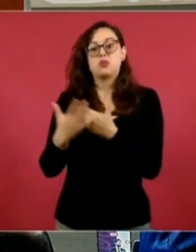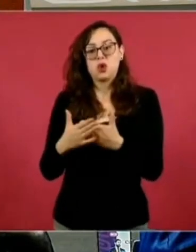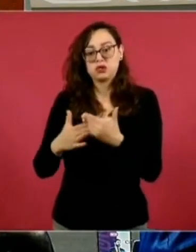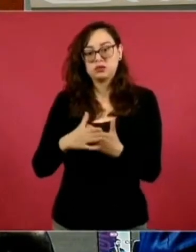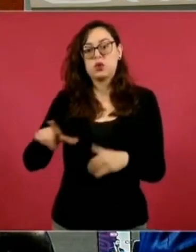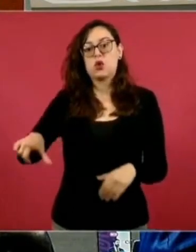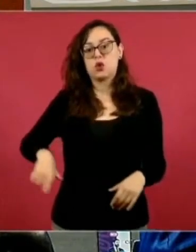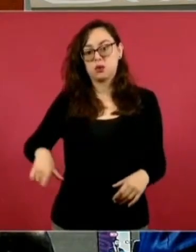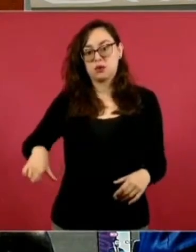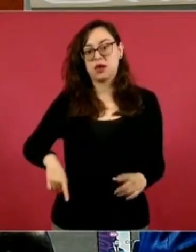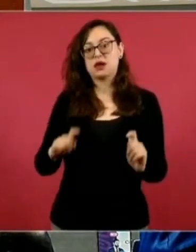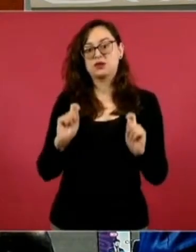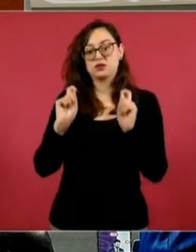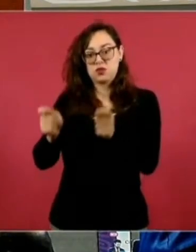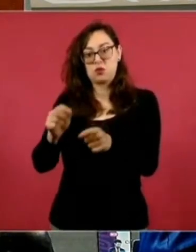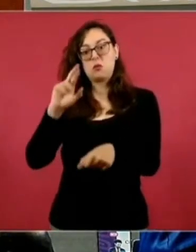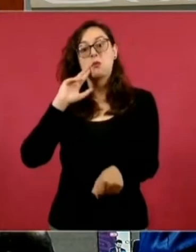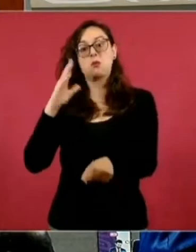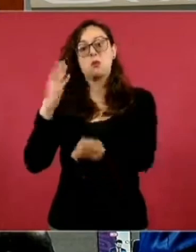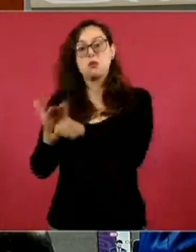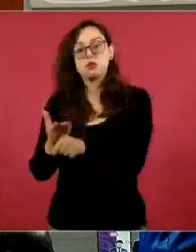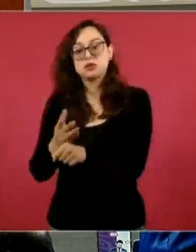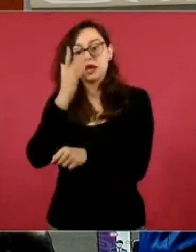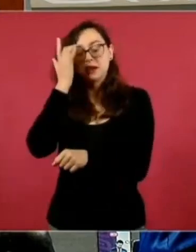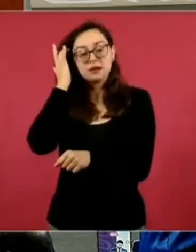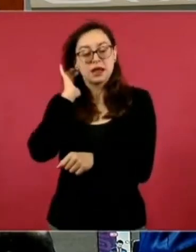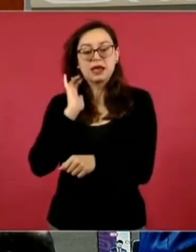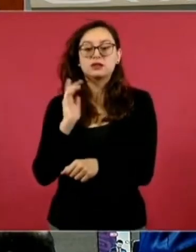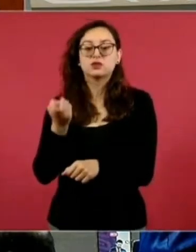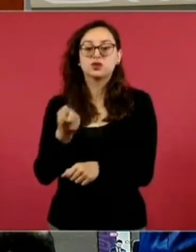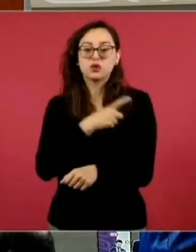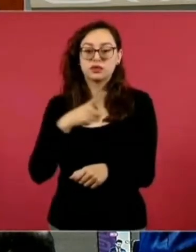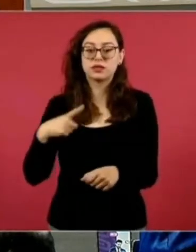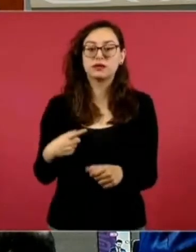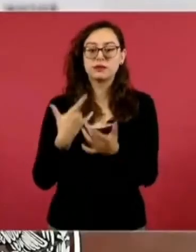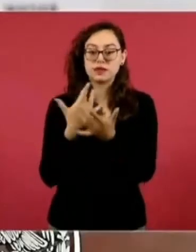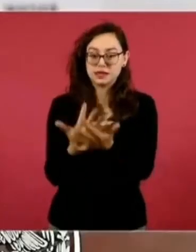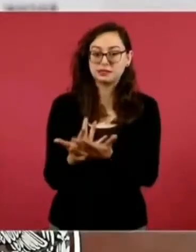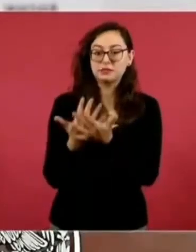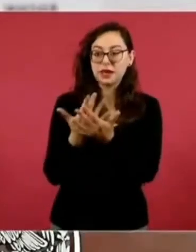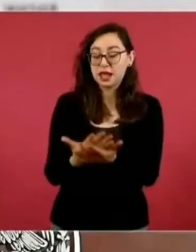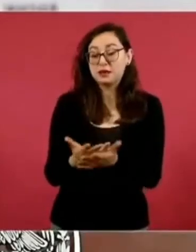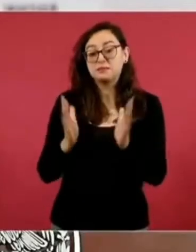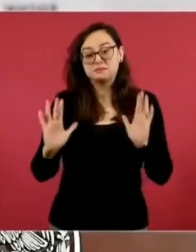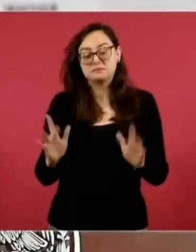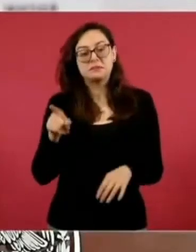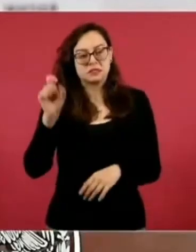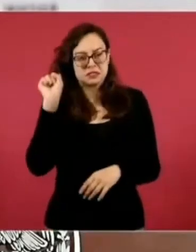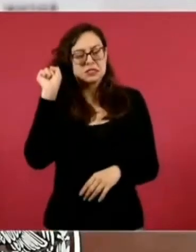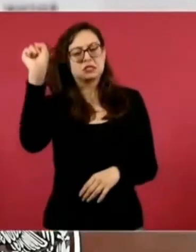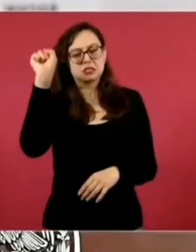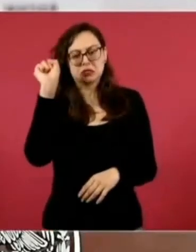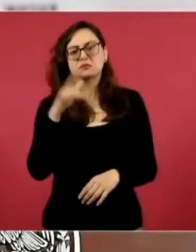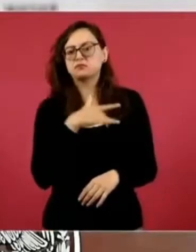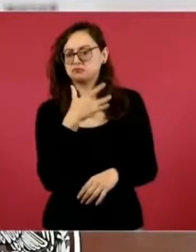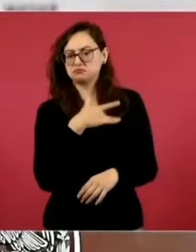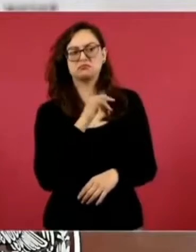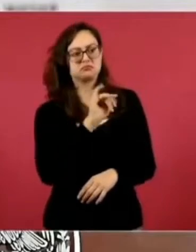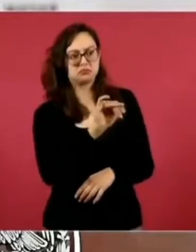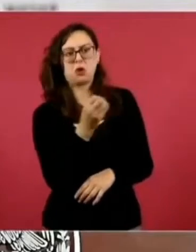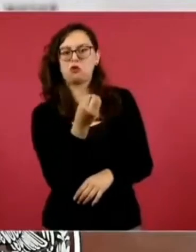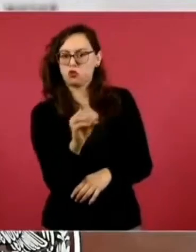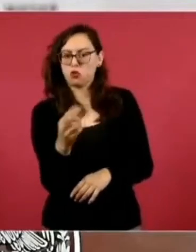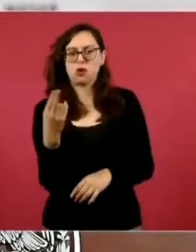sin embargo, pues bueno, ya hizo de conocimiento su intención de que se celebre en estas fechas que estoy comentando y bueno, pues también va a contar con el